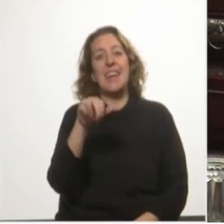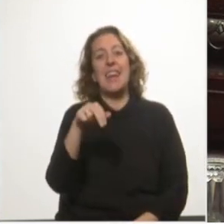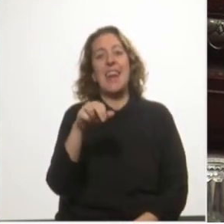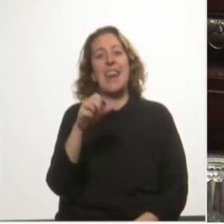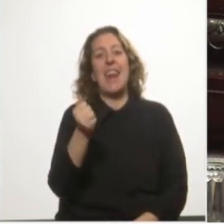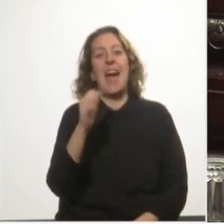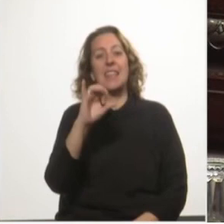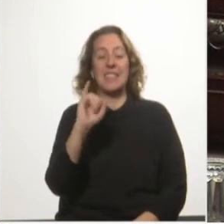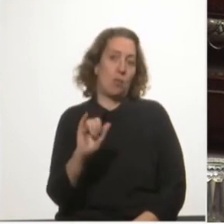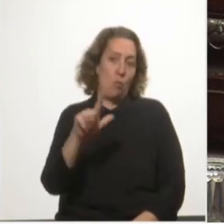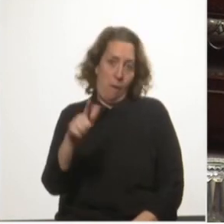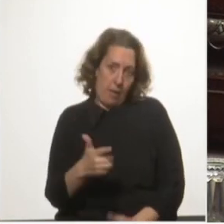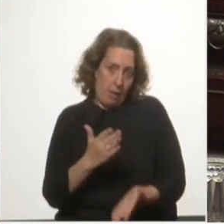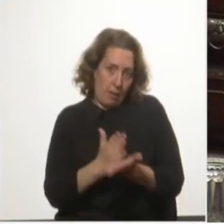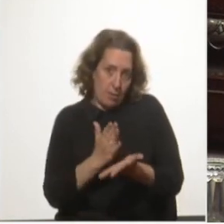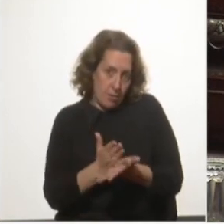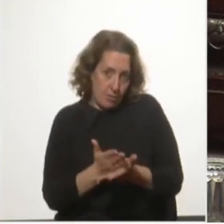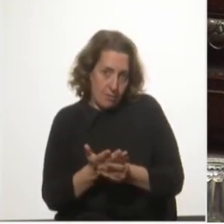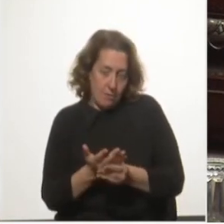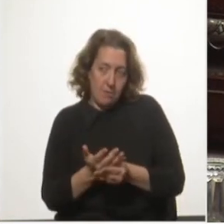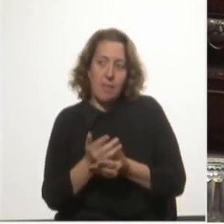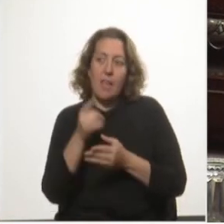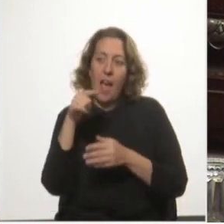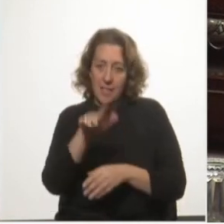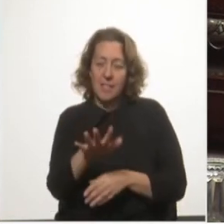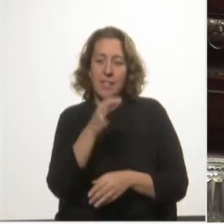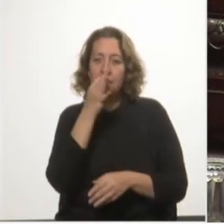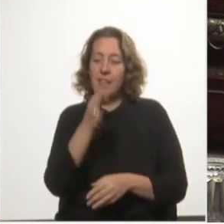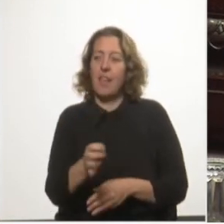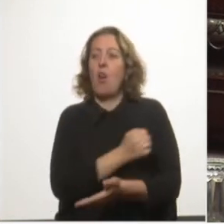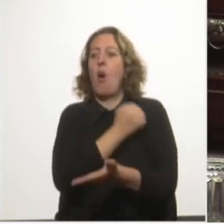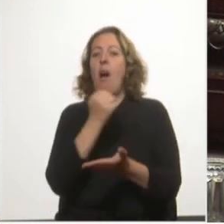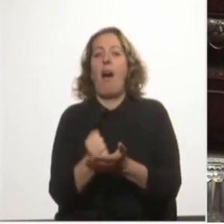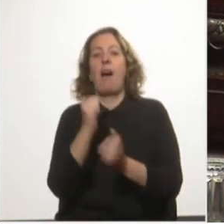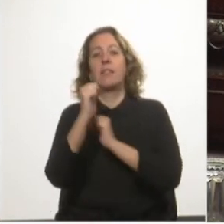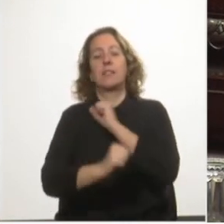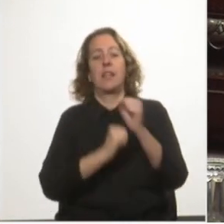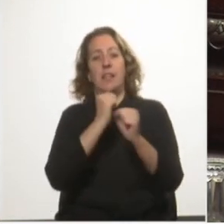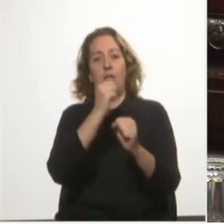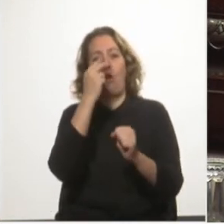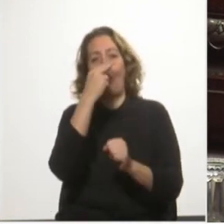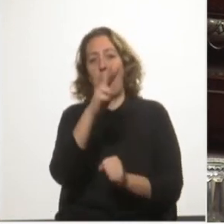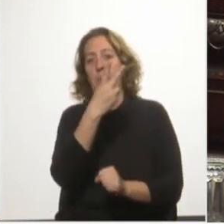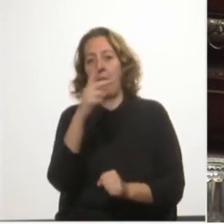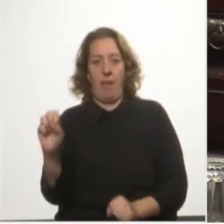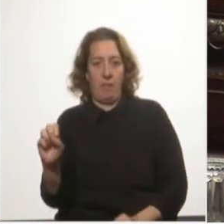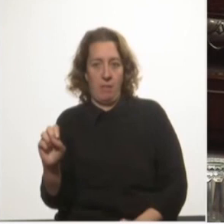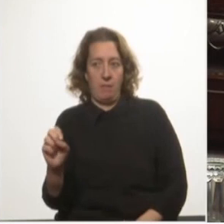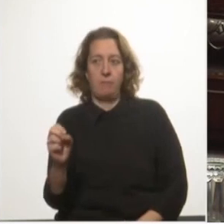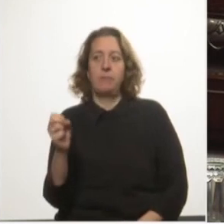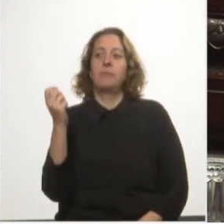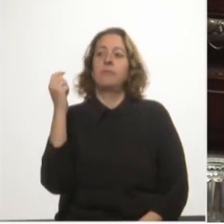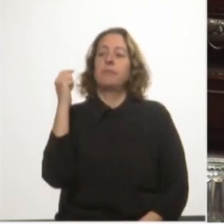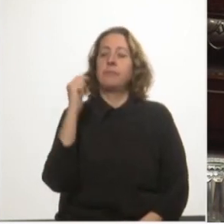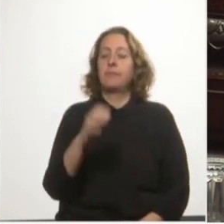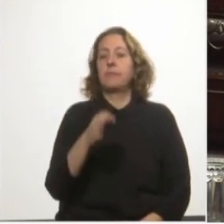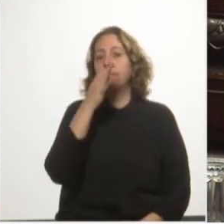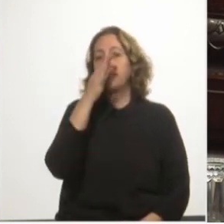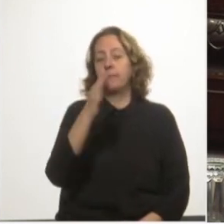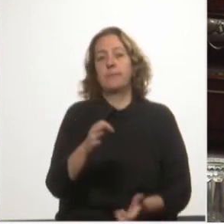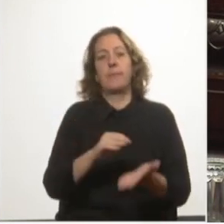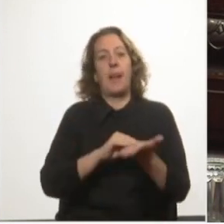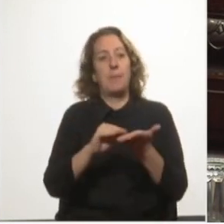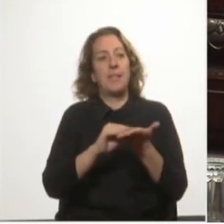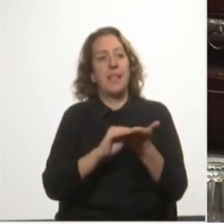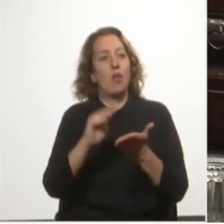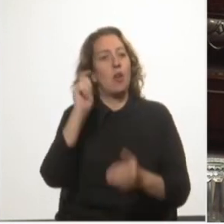derecho, y así lo manifestaban hasta el año 2020 los principales actores políticos en el Parlamento, los administradores